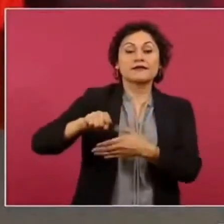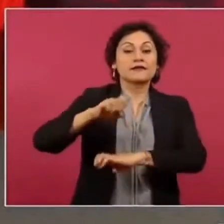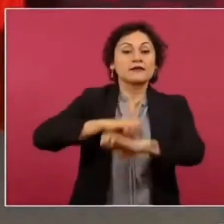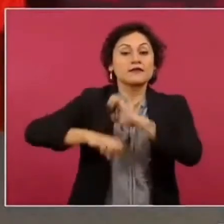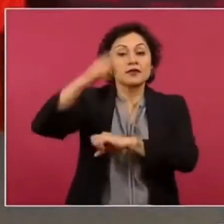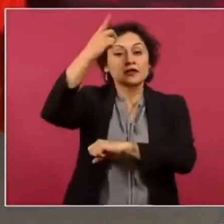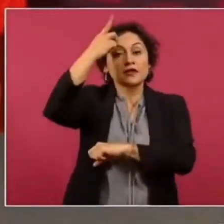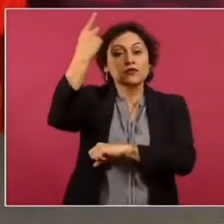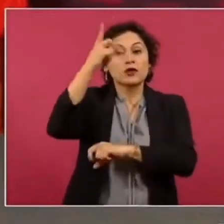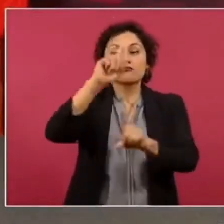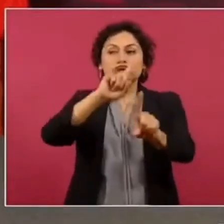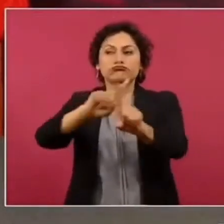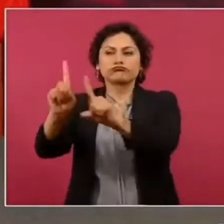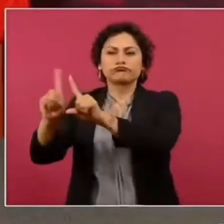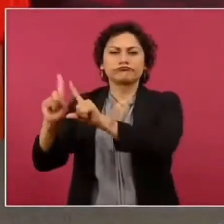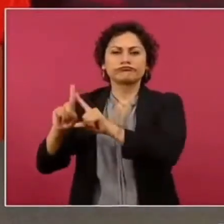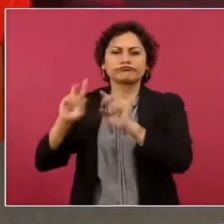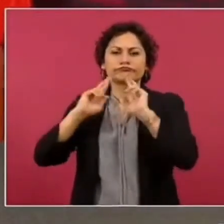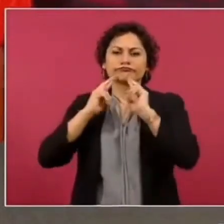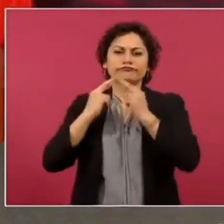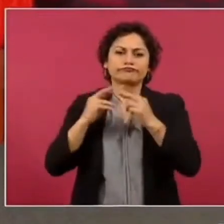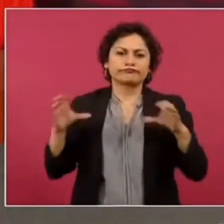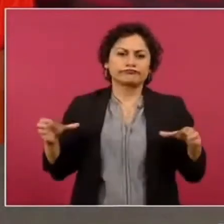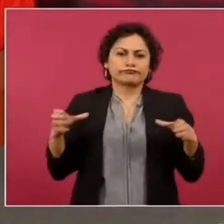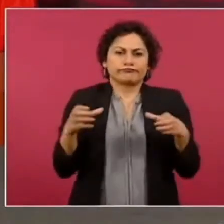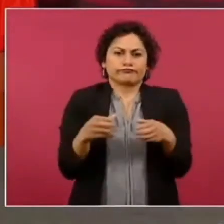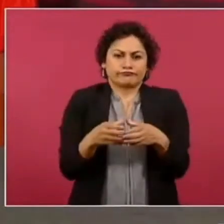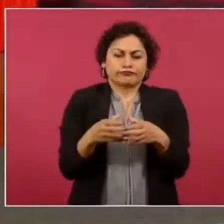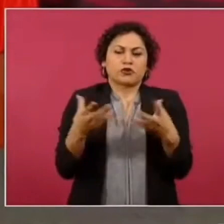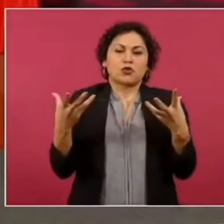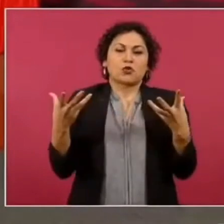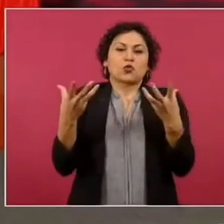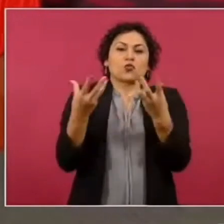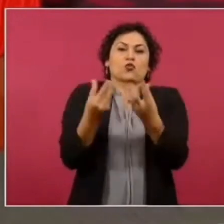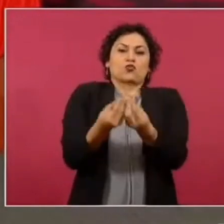que en familia porque vienen sus hijos